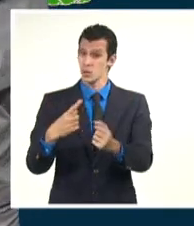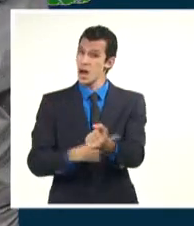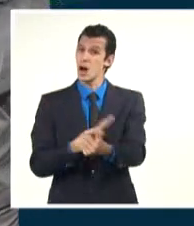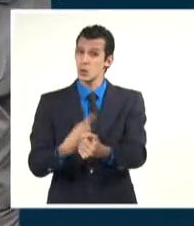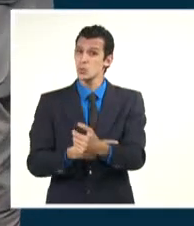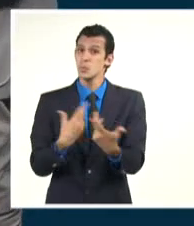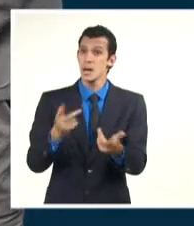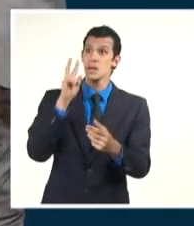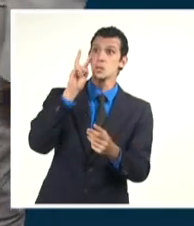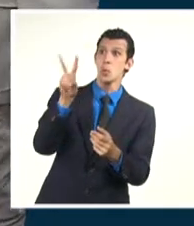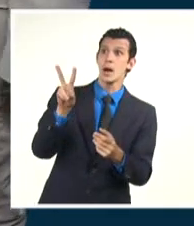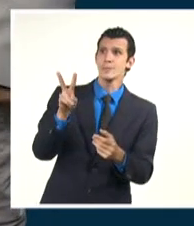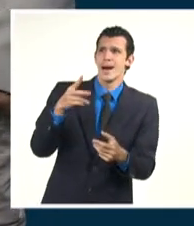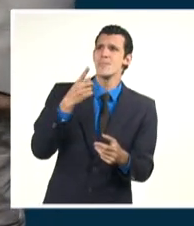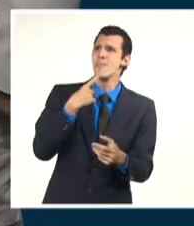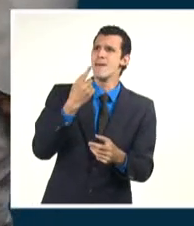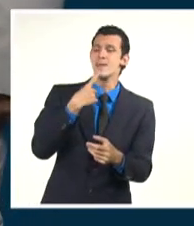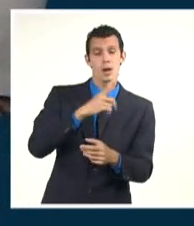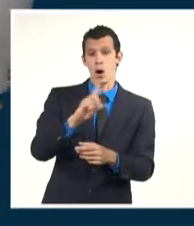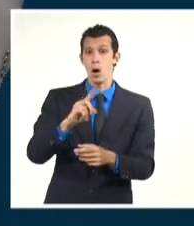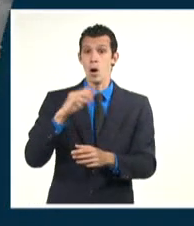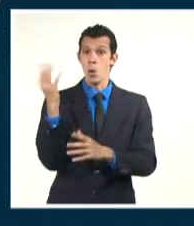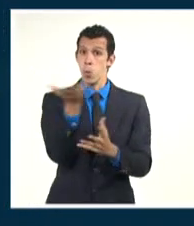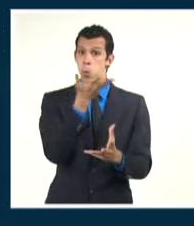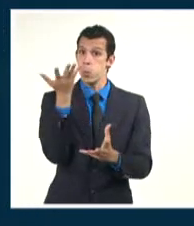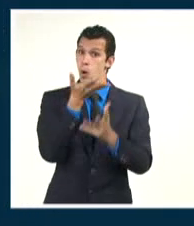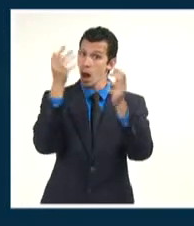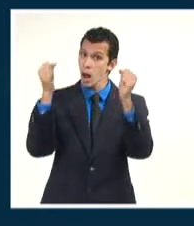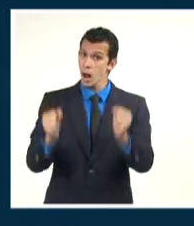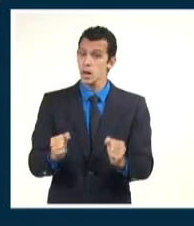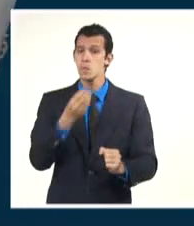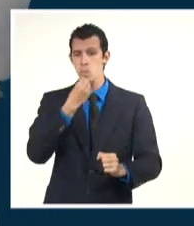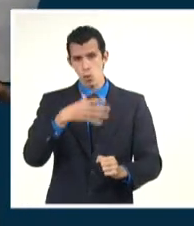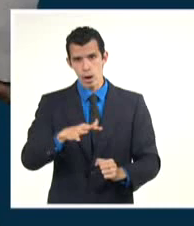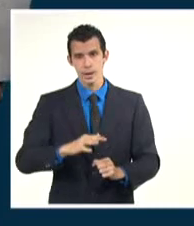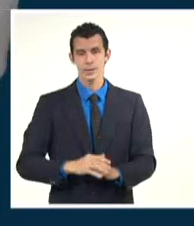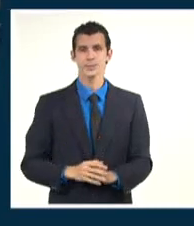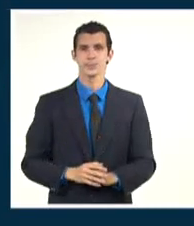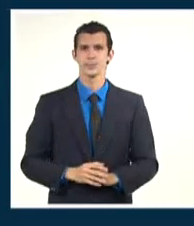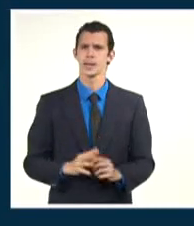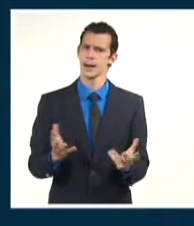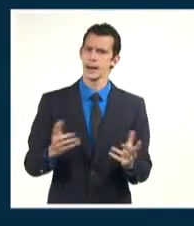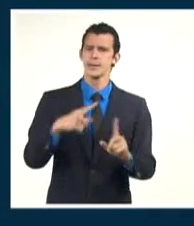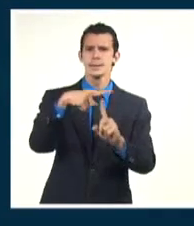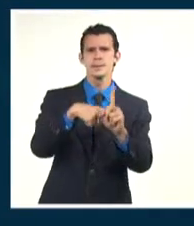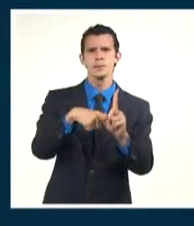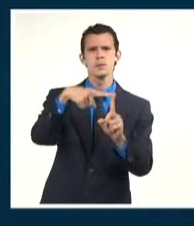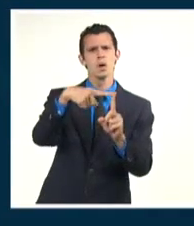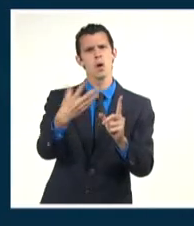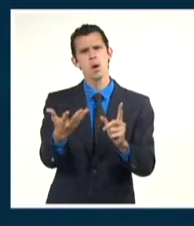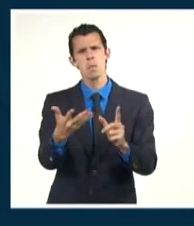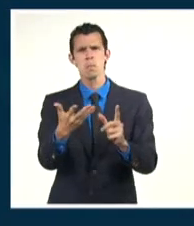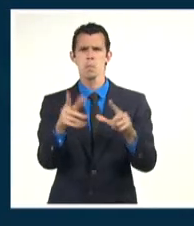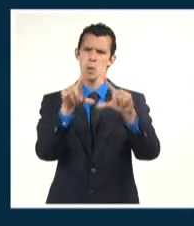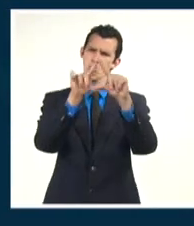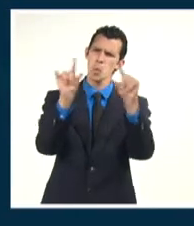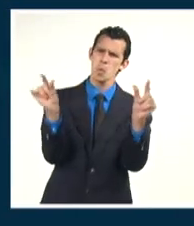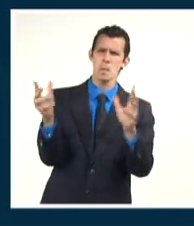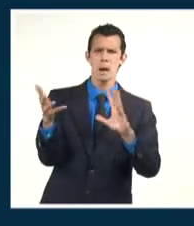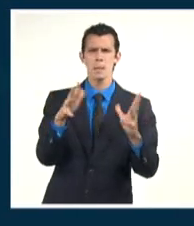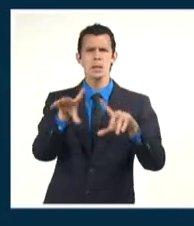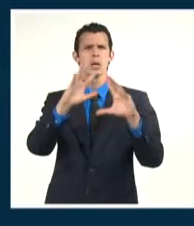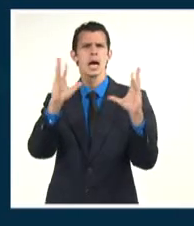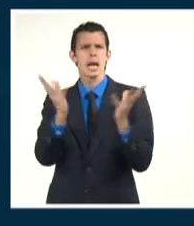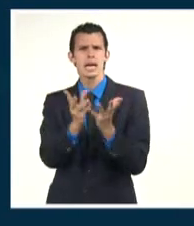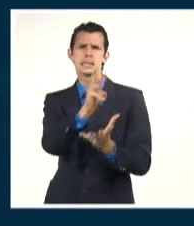temperaturas. Las temperaturas, fíjense que ya estarán las máximas alrededor de los 30 grados en el occidente del país, un poco más bajan al centro,